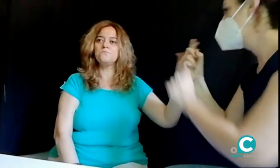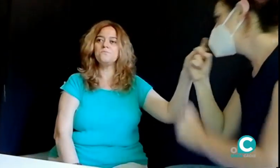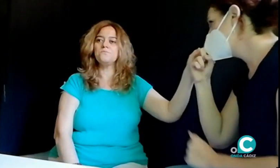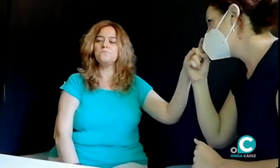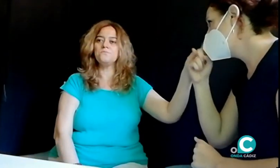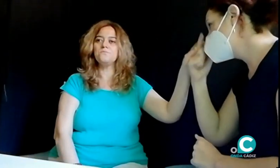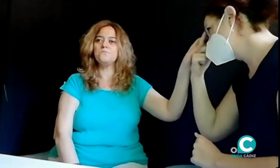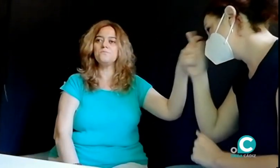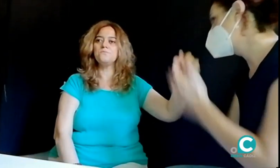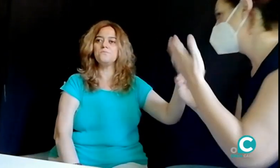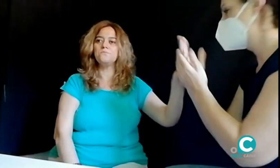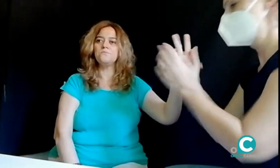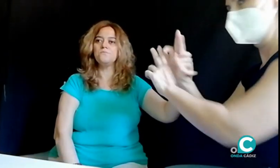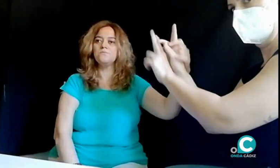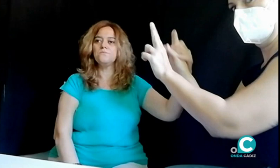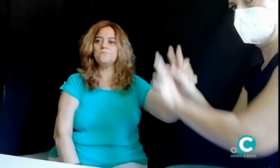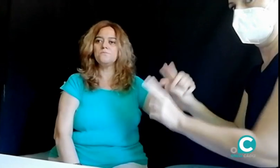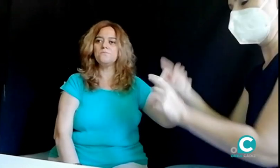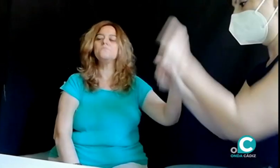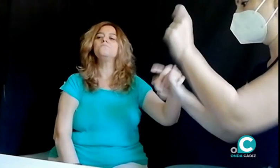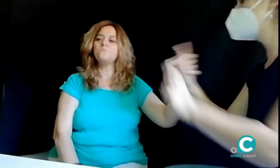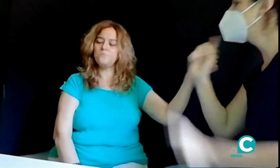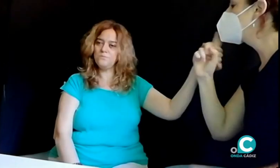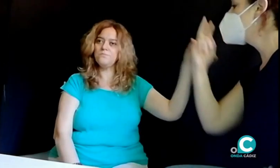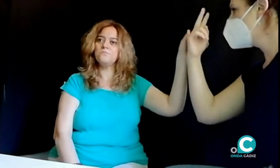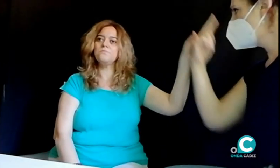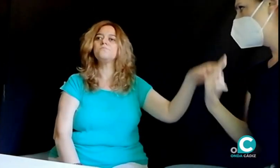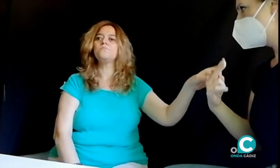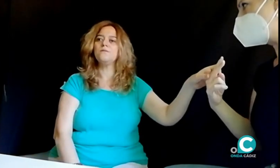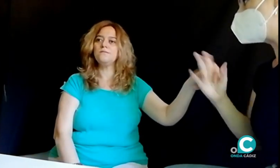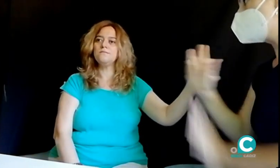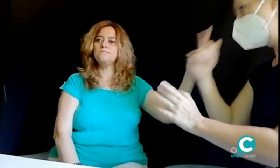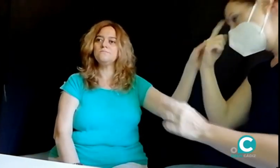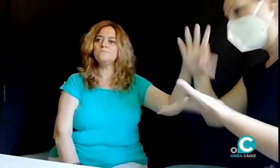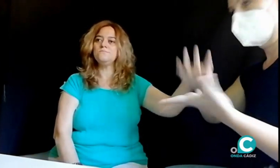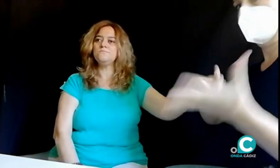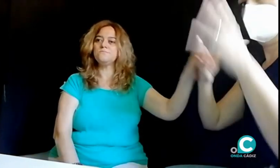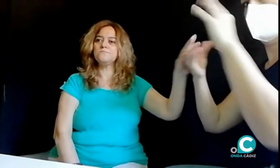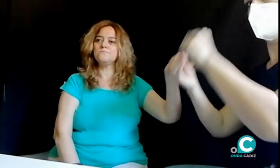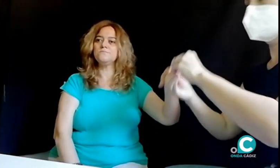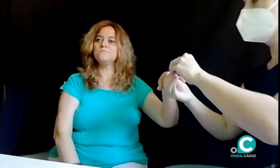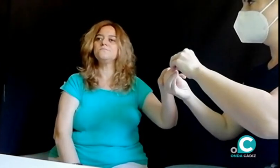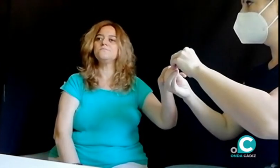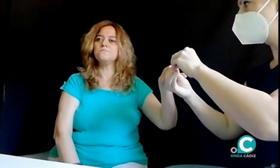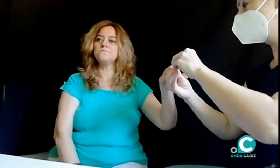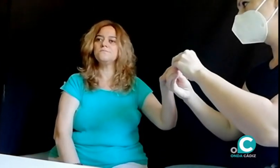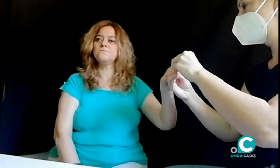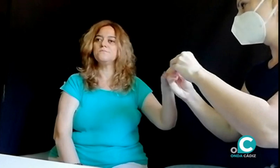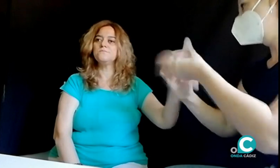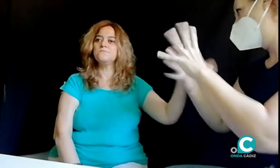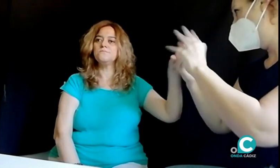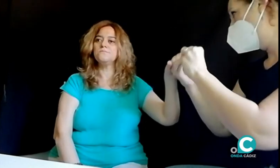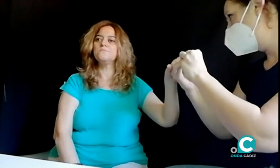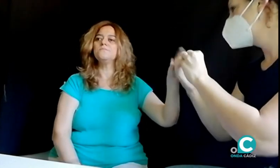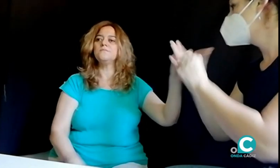adaptándose, por supuesto, a las circunstancias actuales a causa de la emergencia sanitaria, para seguir sensibilizando a la sociedad y